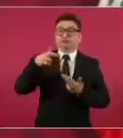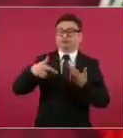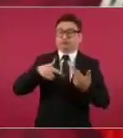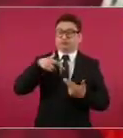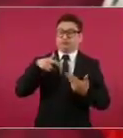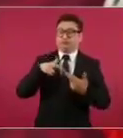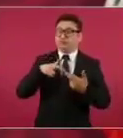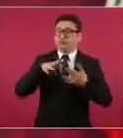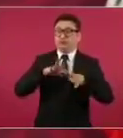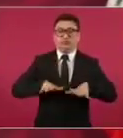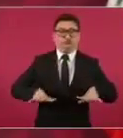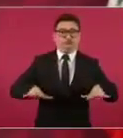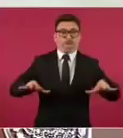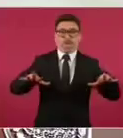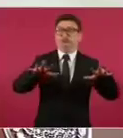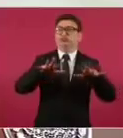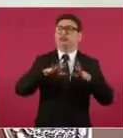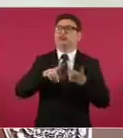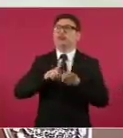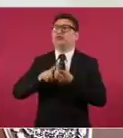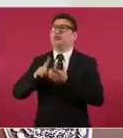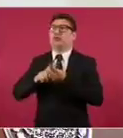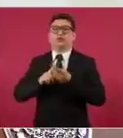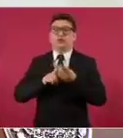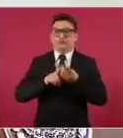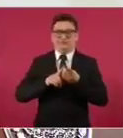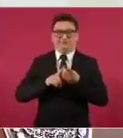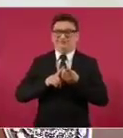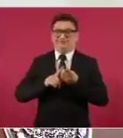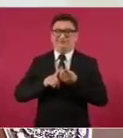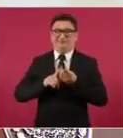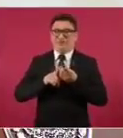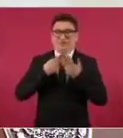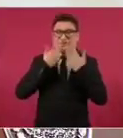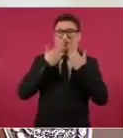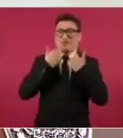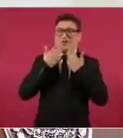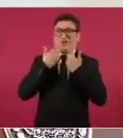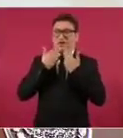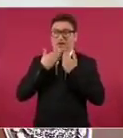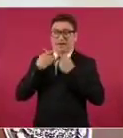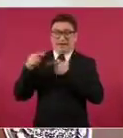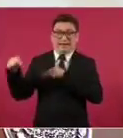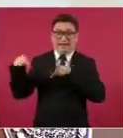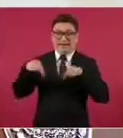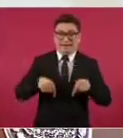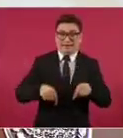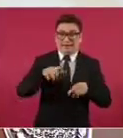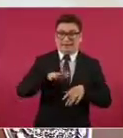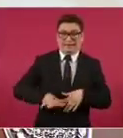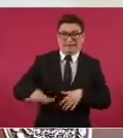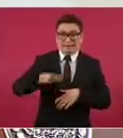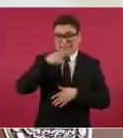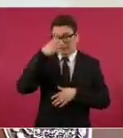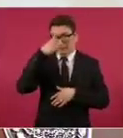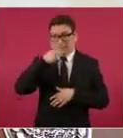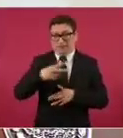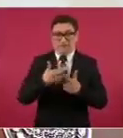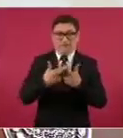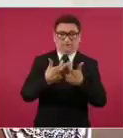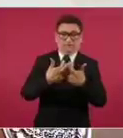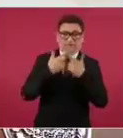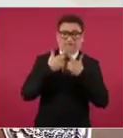con la riqueza arqueológica, artística,